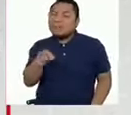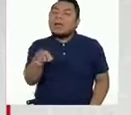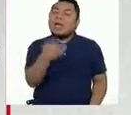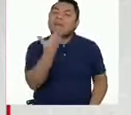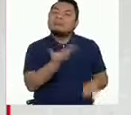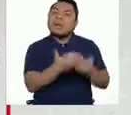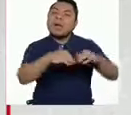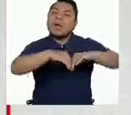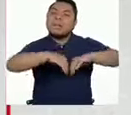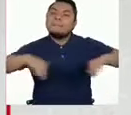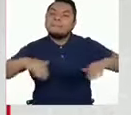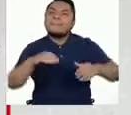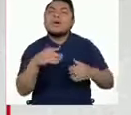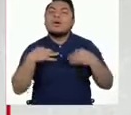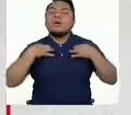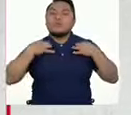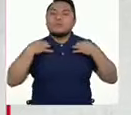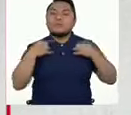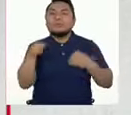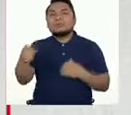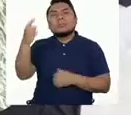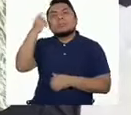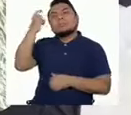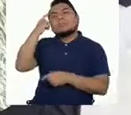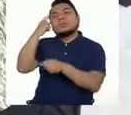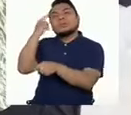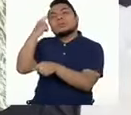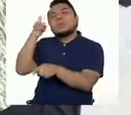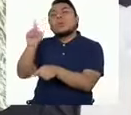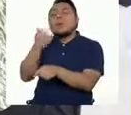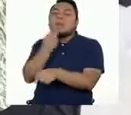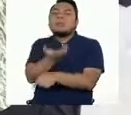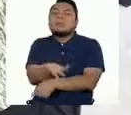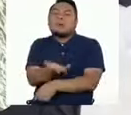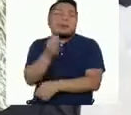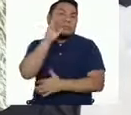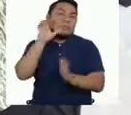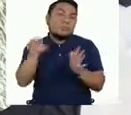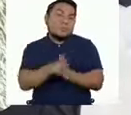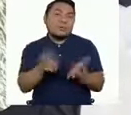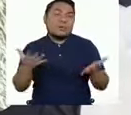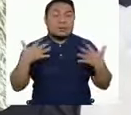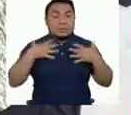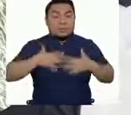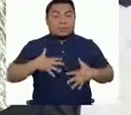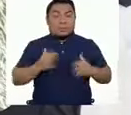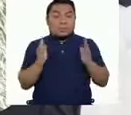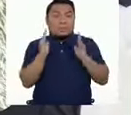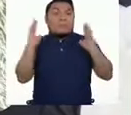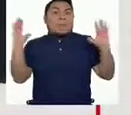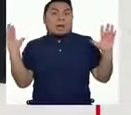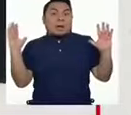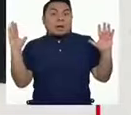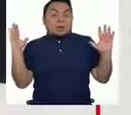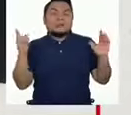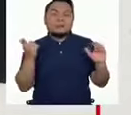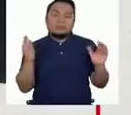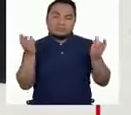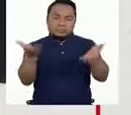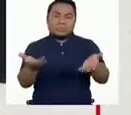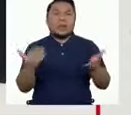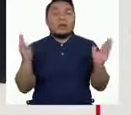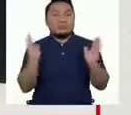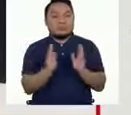clasifiquen la ropa según su propio criterio. Por ejemplo, según el tamaño de las prendas, la